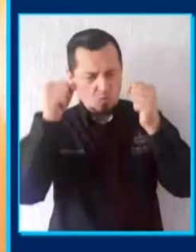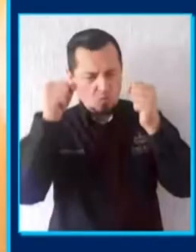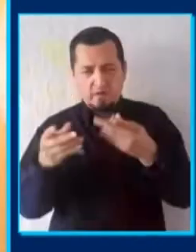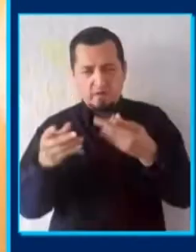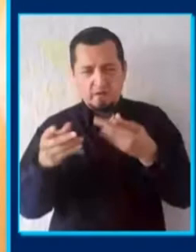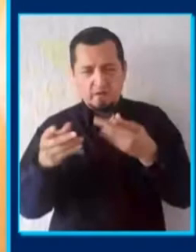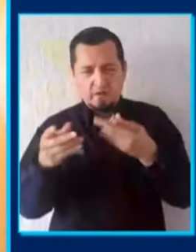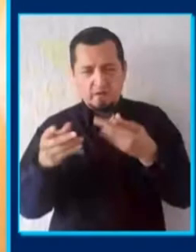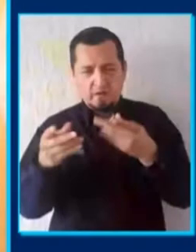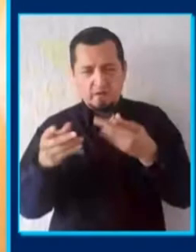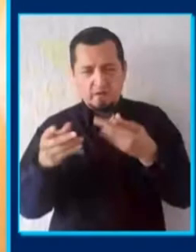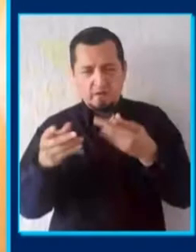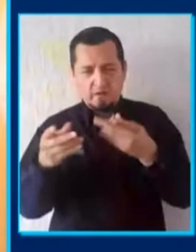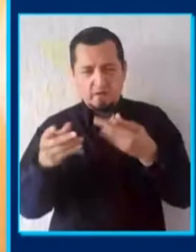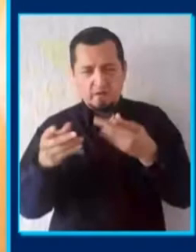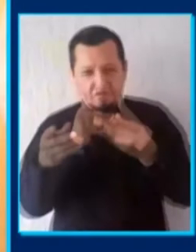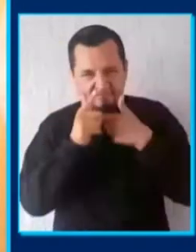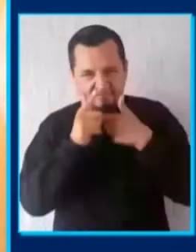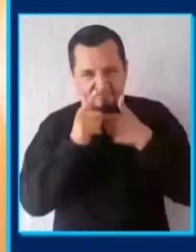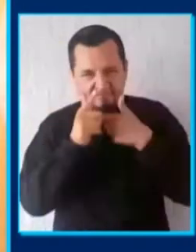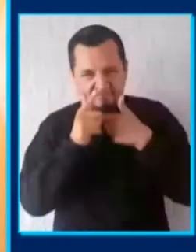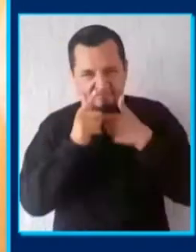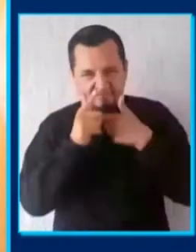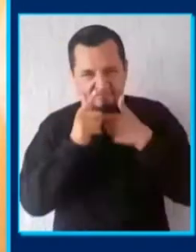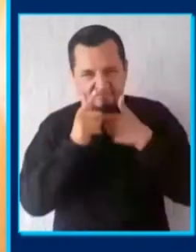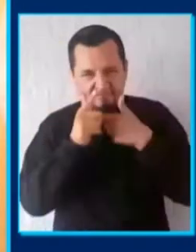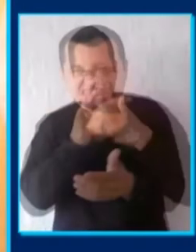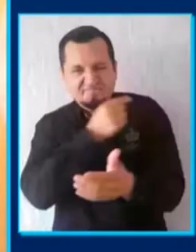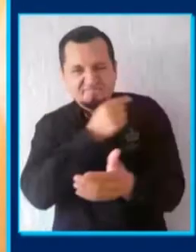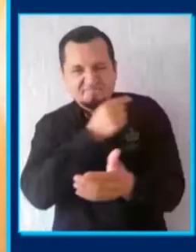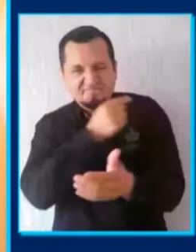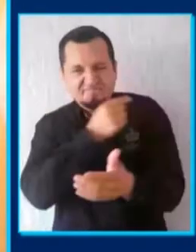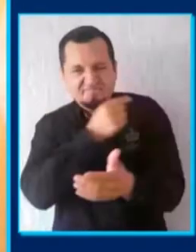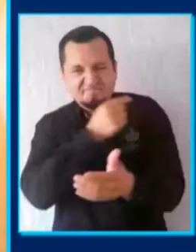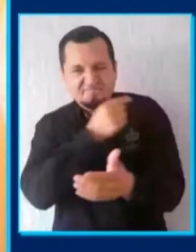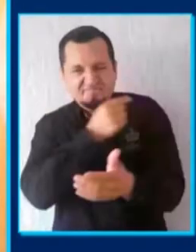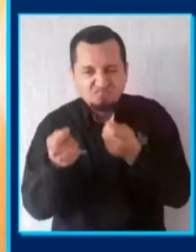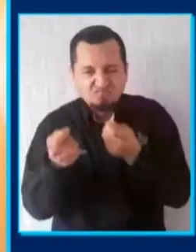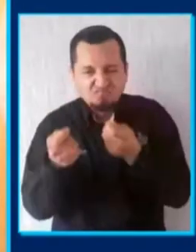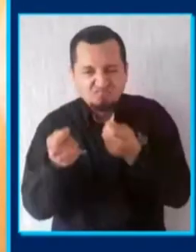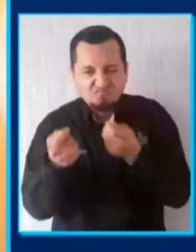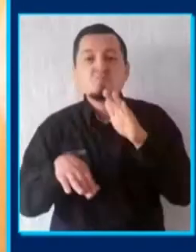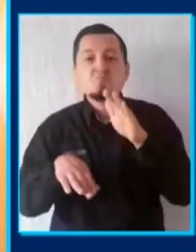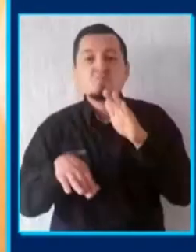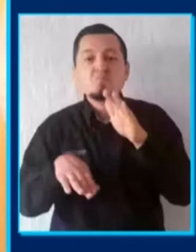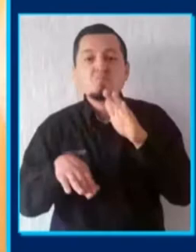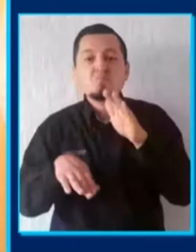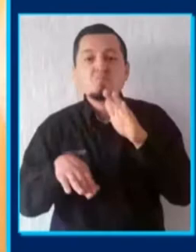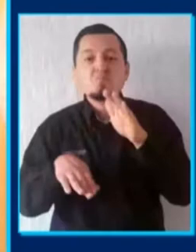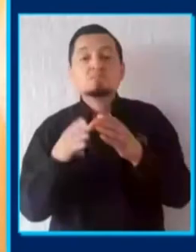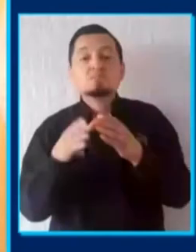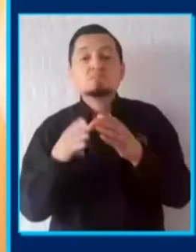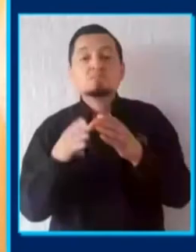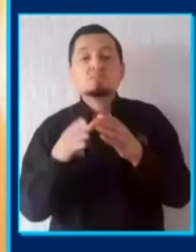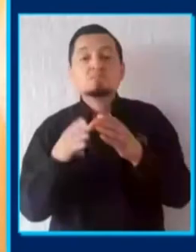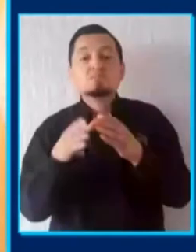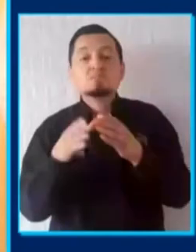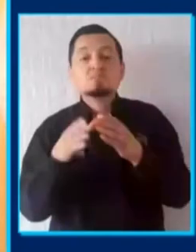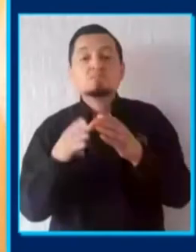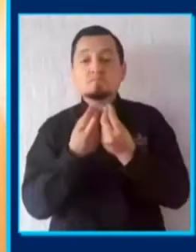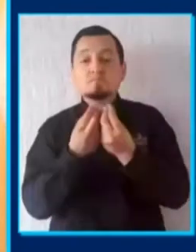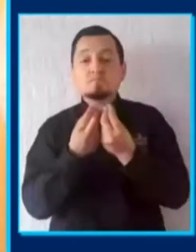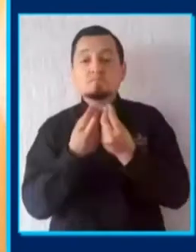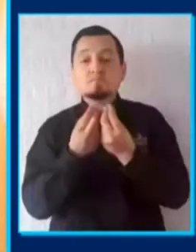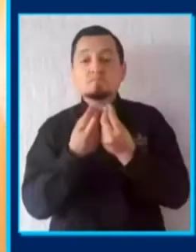invitar en especial a la comunidad de la Universidad de Guadalajara a que nadie se deje de vacunar, que todos es, no